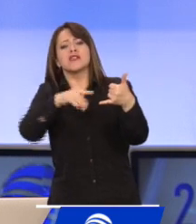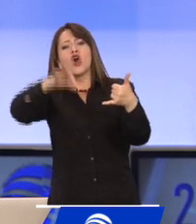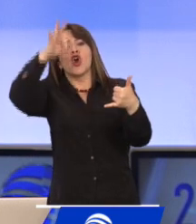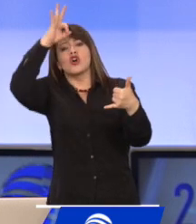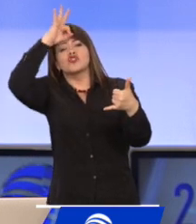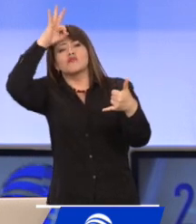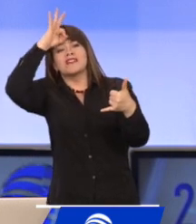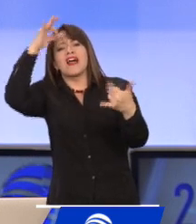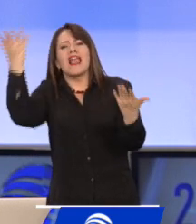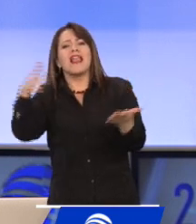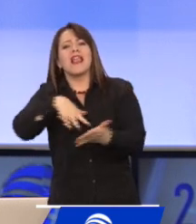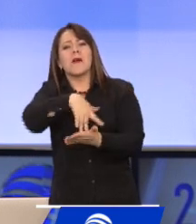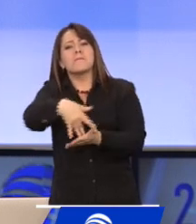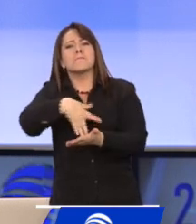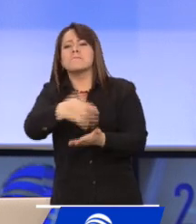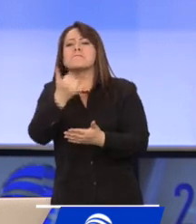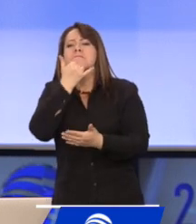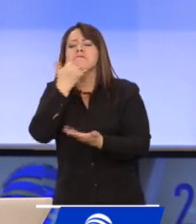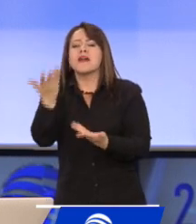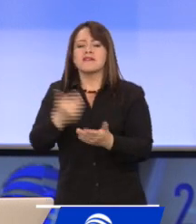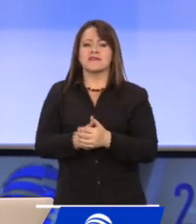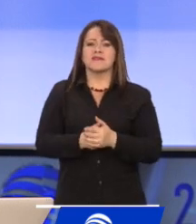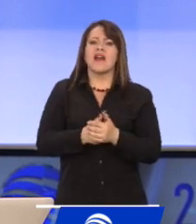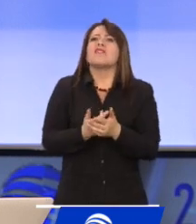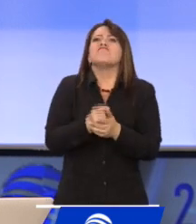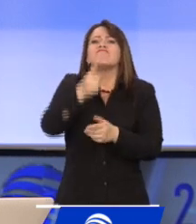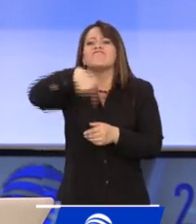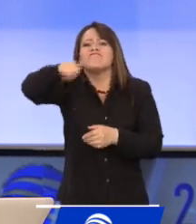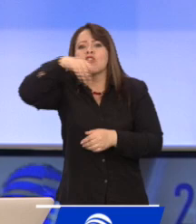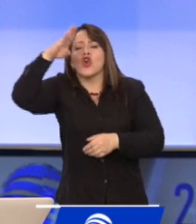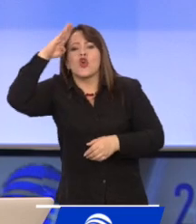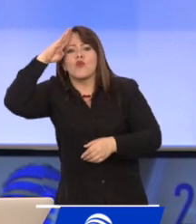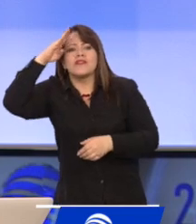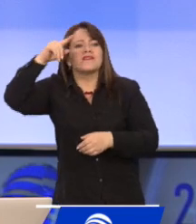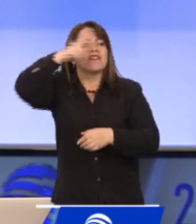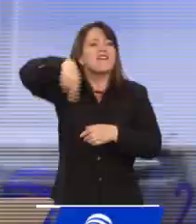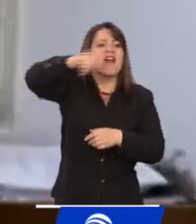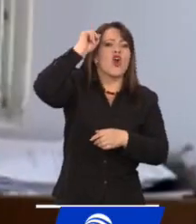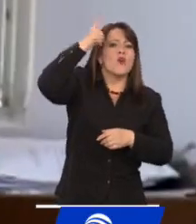de México.